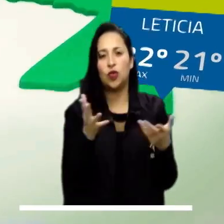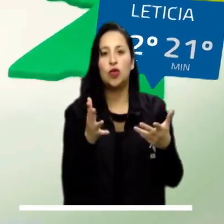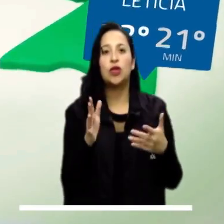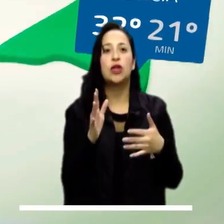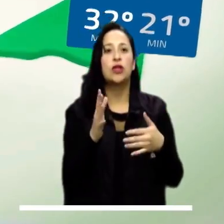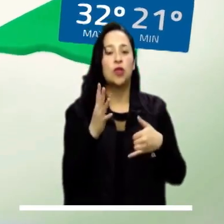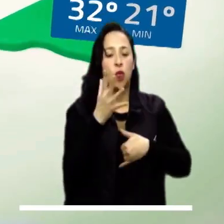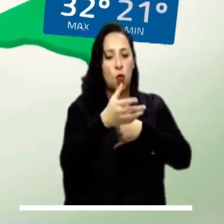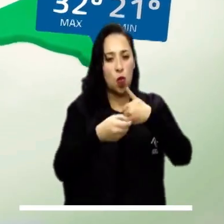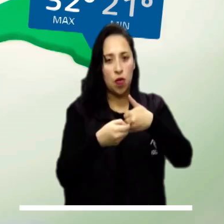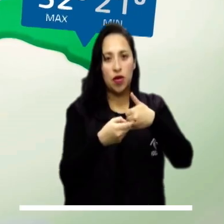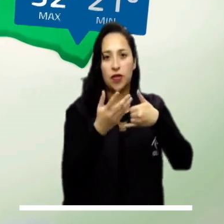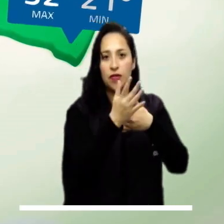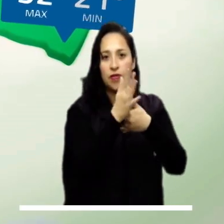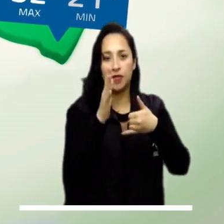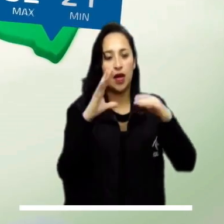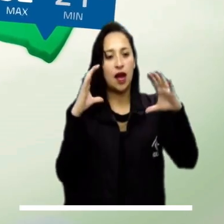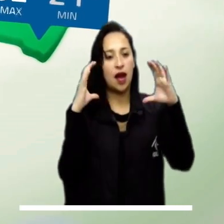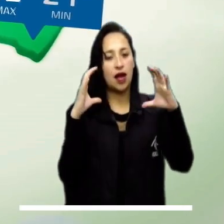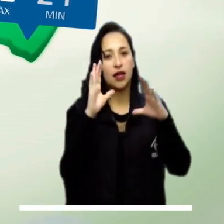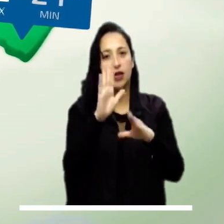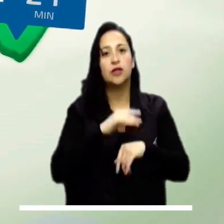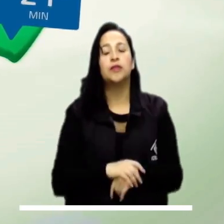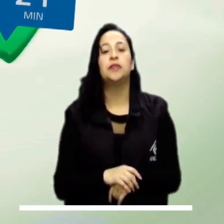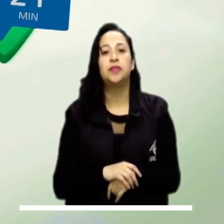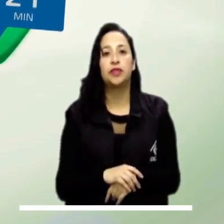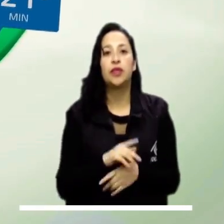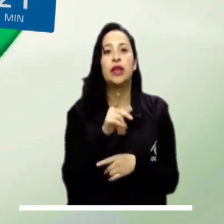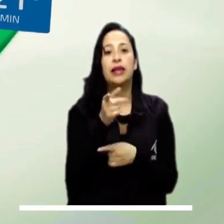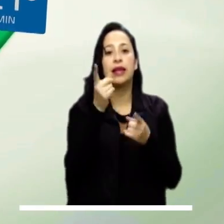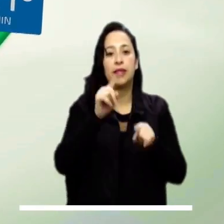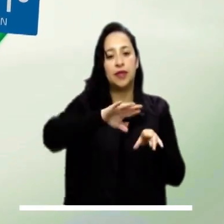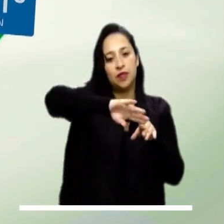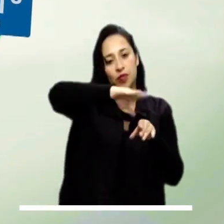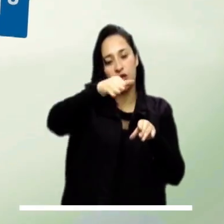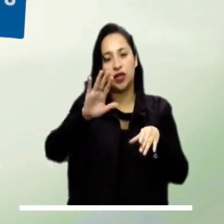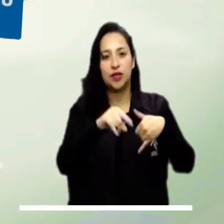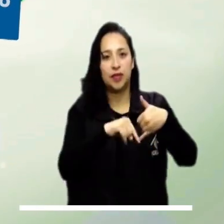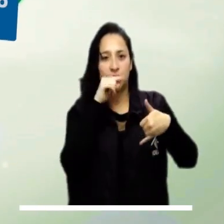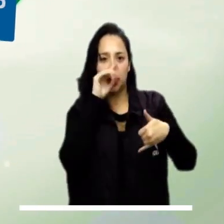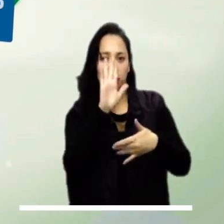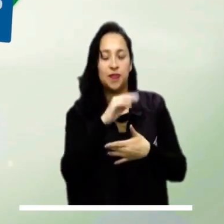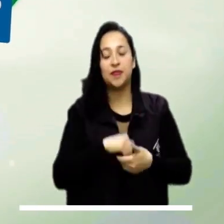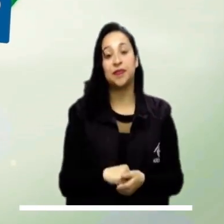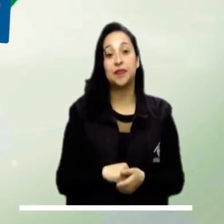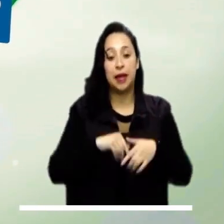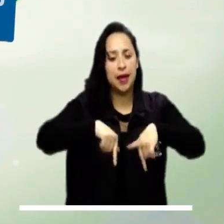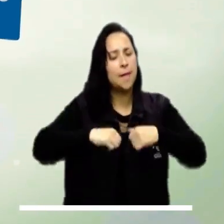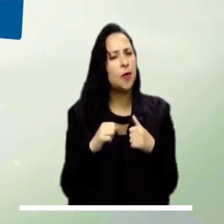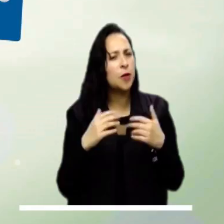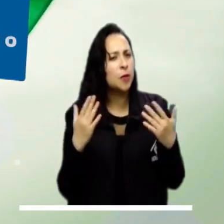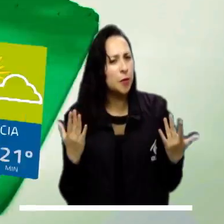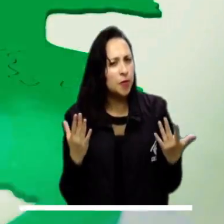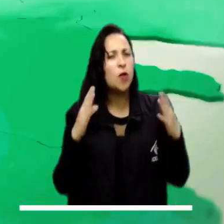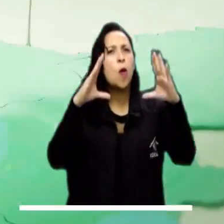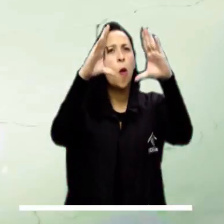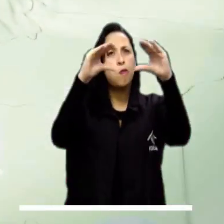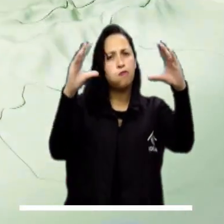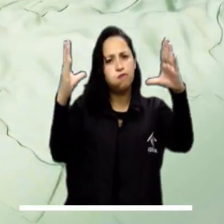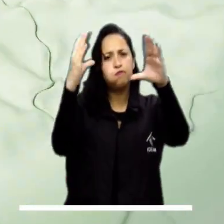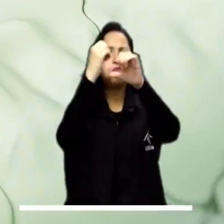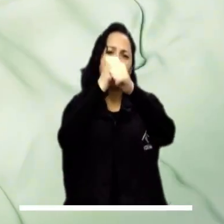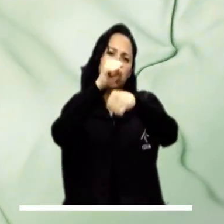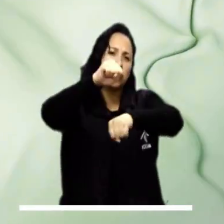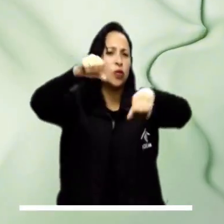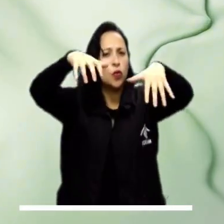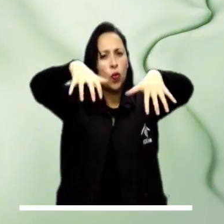centro de la región, principalmente en Guaviare y Caquetá, así como en Baupés, Guaymía y parte del pie de Monte. Bogotá continuará con cielos